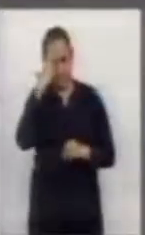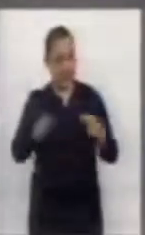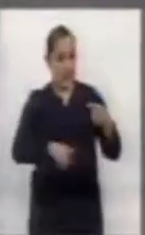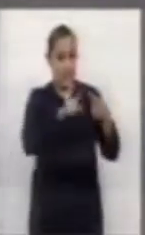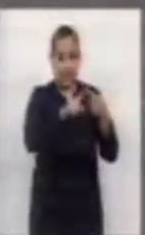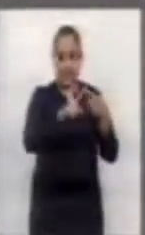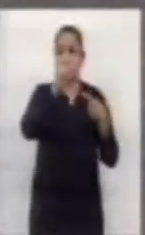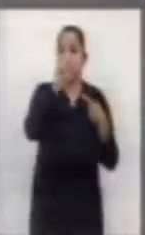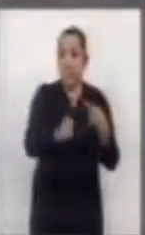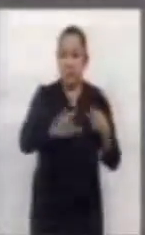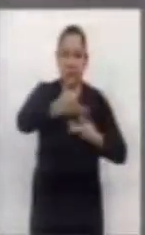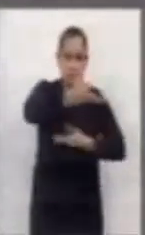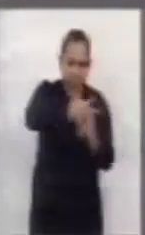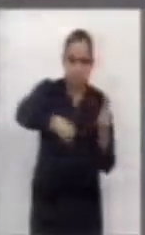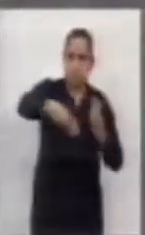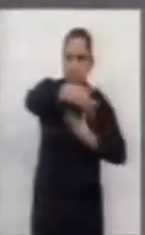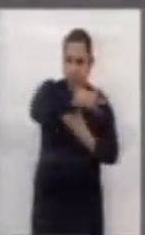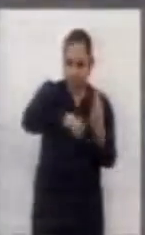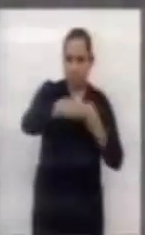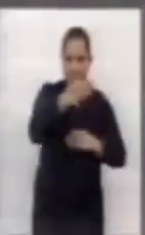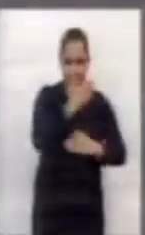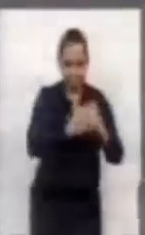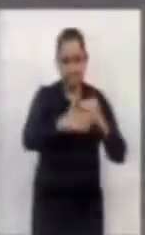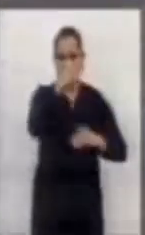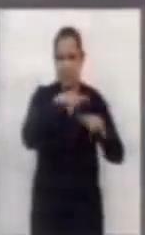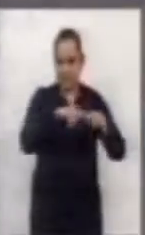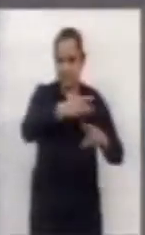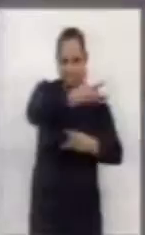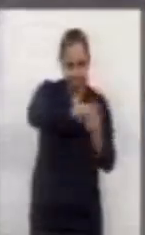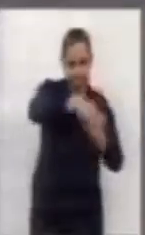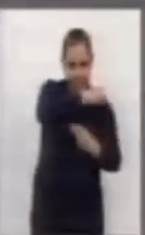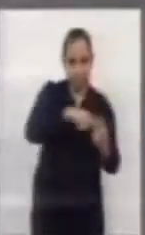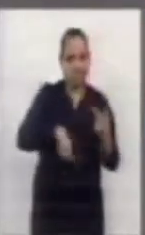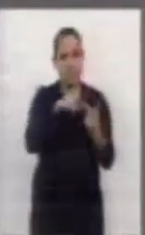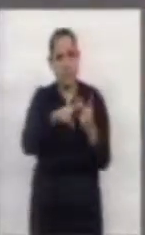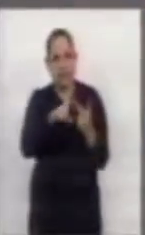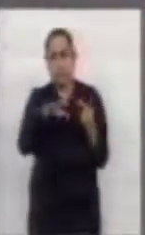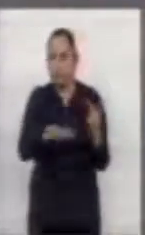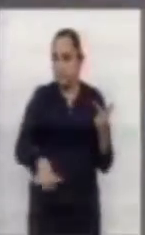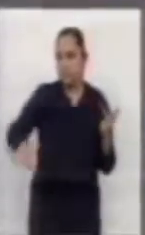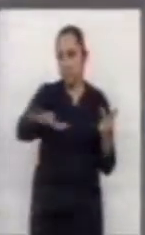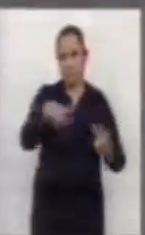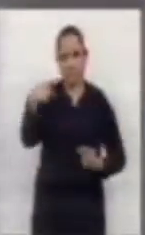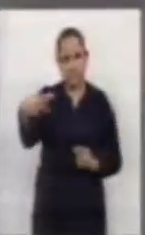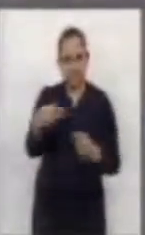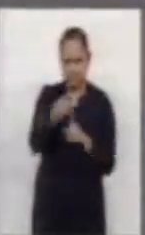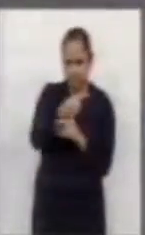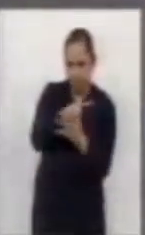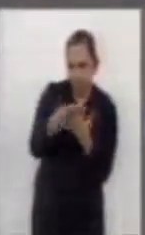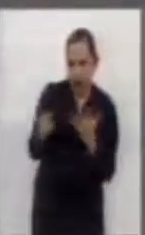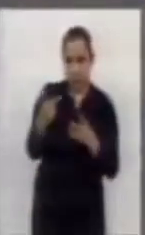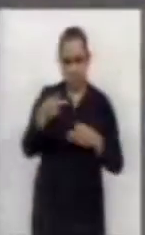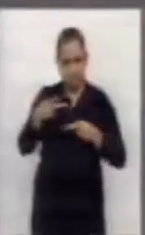y la política social. En los últimos años hemos notado cambios drásticos en